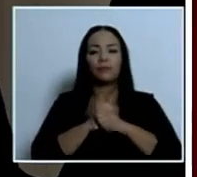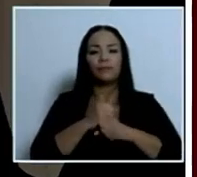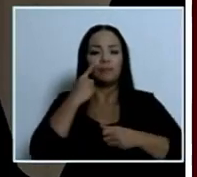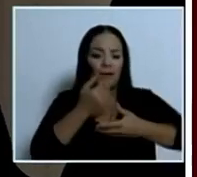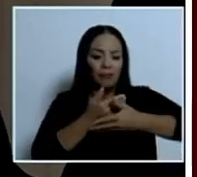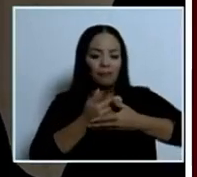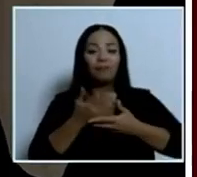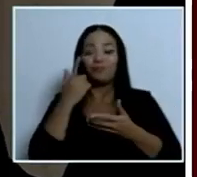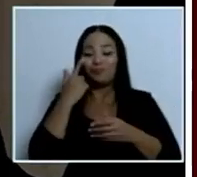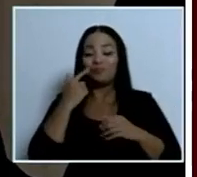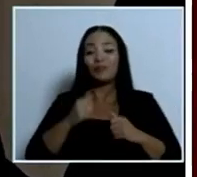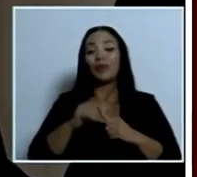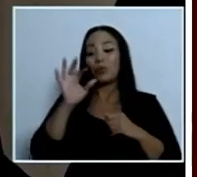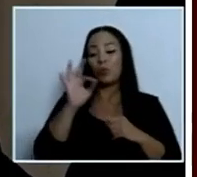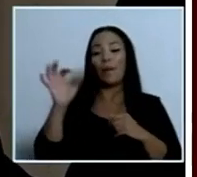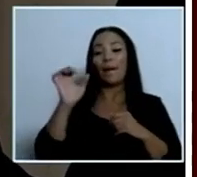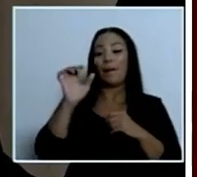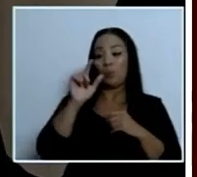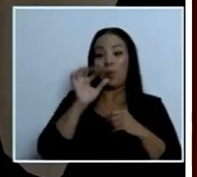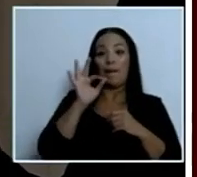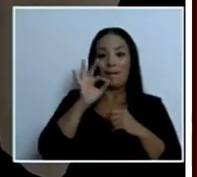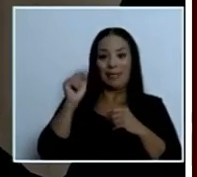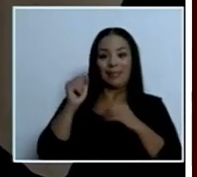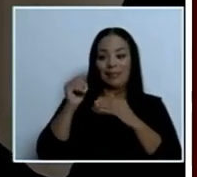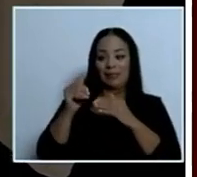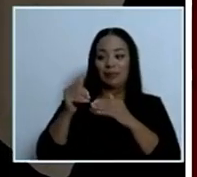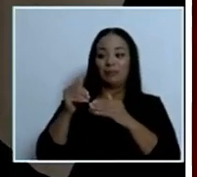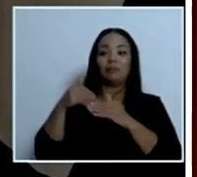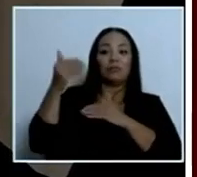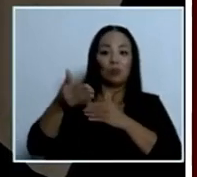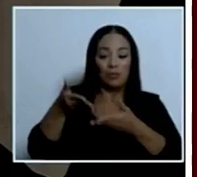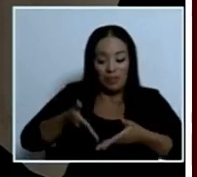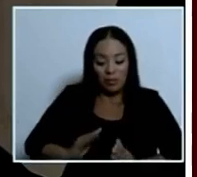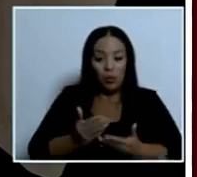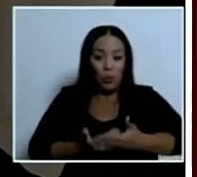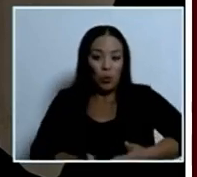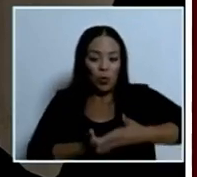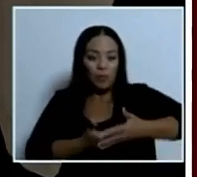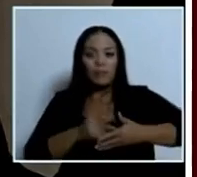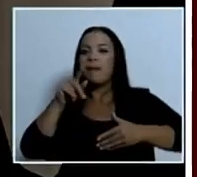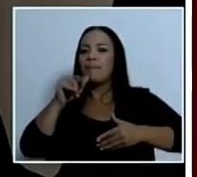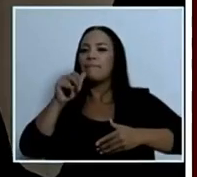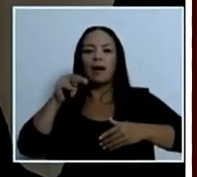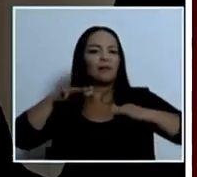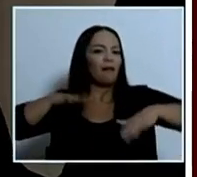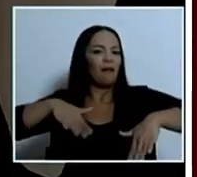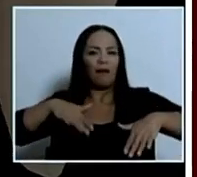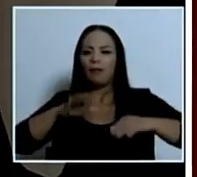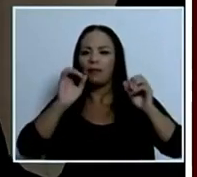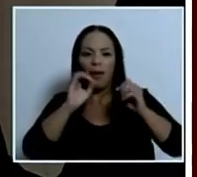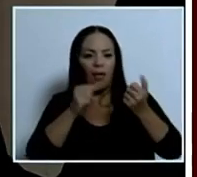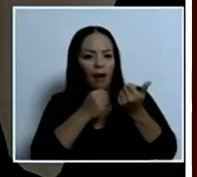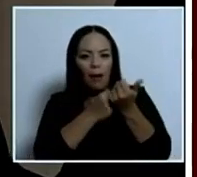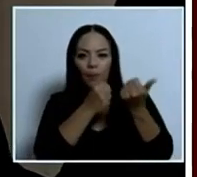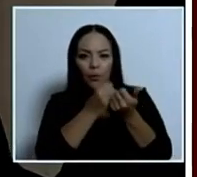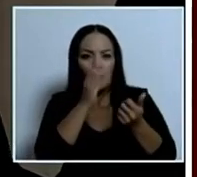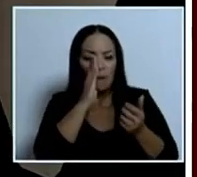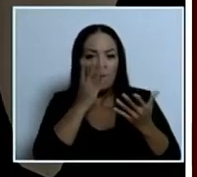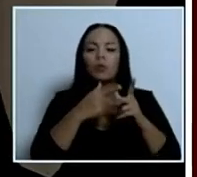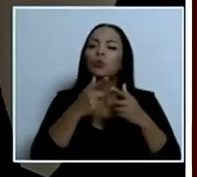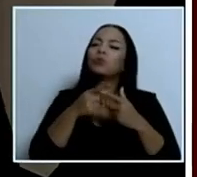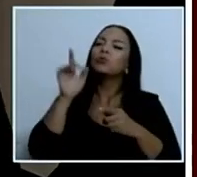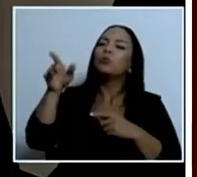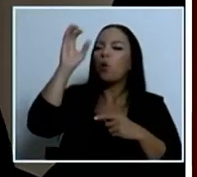después de que naciera la niña, todavía el PANI no había dado un acompañamiento como tal. Entonces, conocer su posición y también